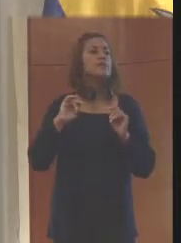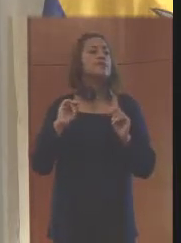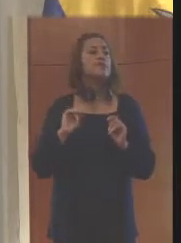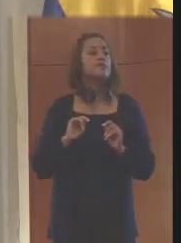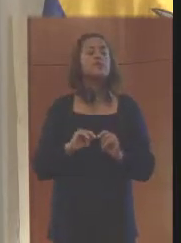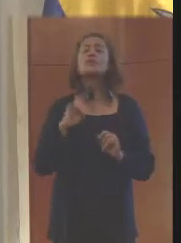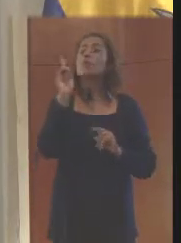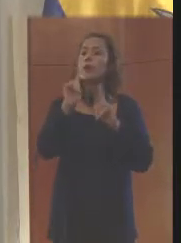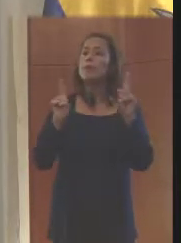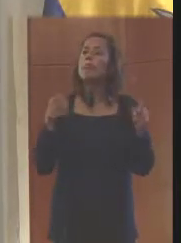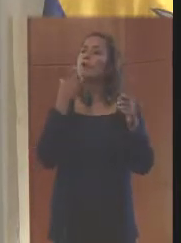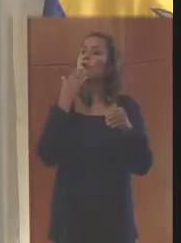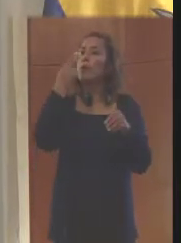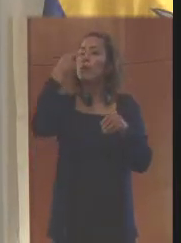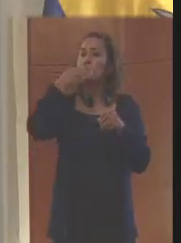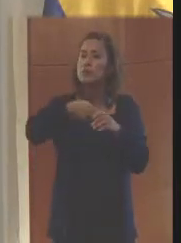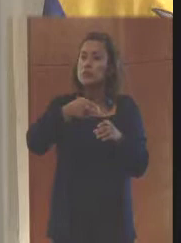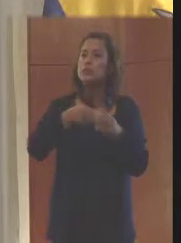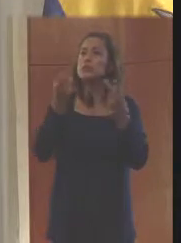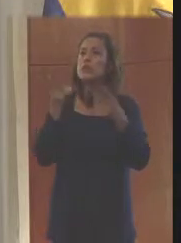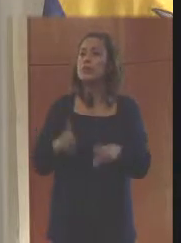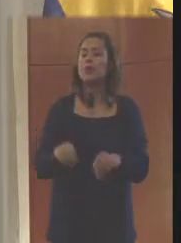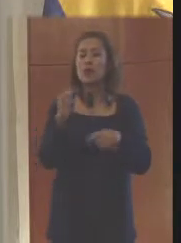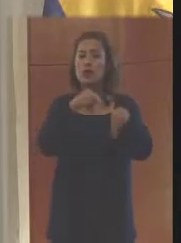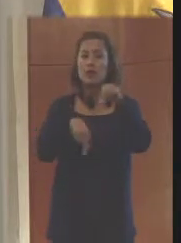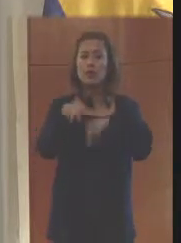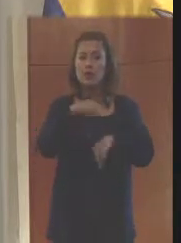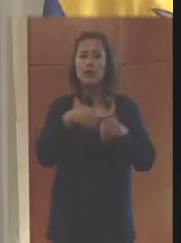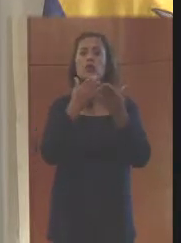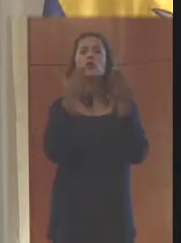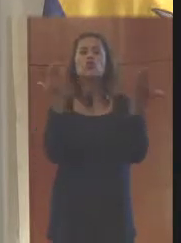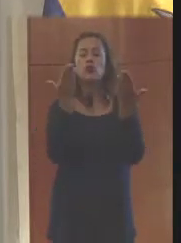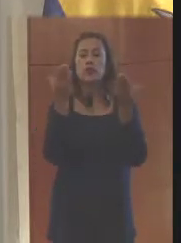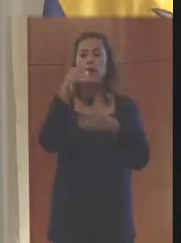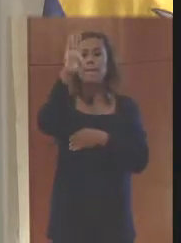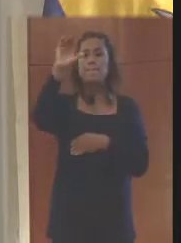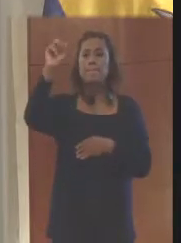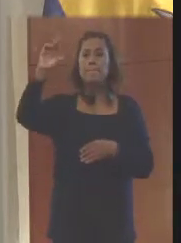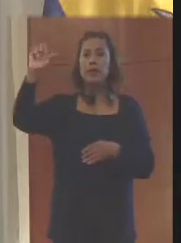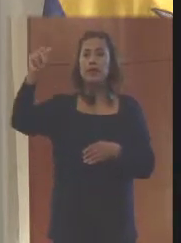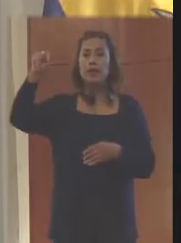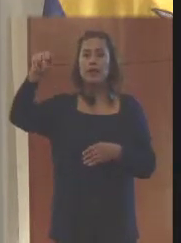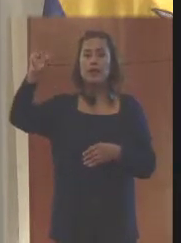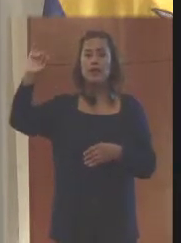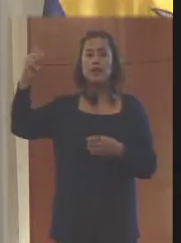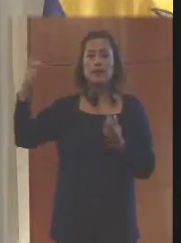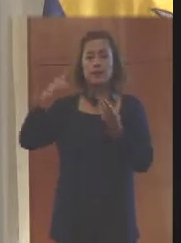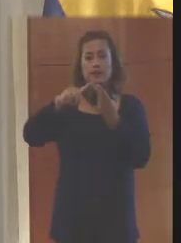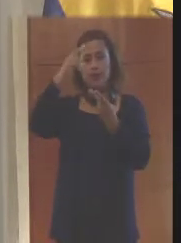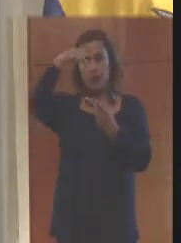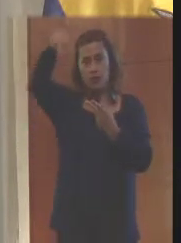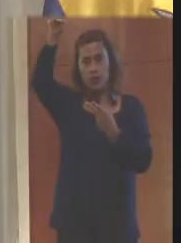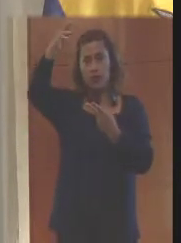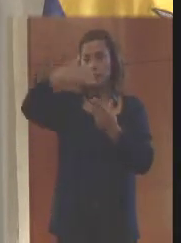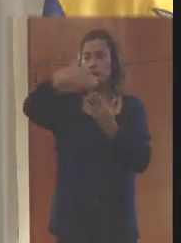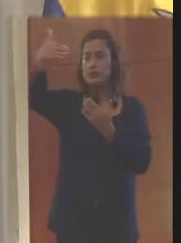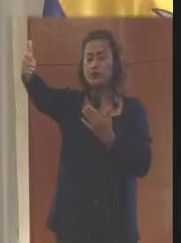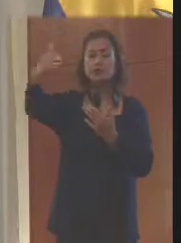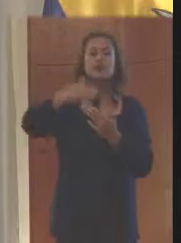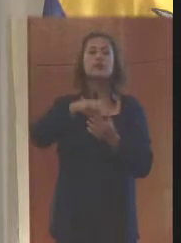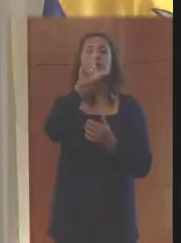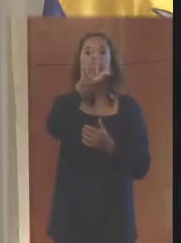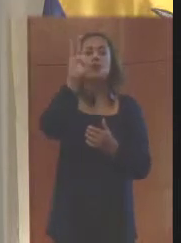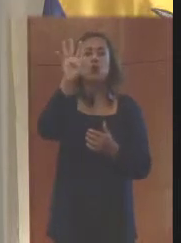petroquímico y químico. Esto es Barranquilla, Colombia, en el norte. Son cinco sectores. Tenemos identificadas 34